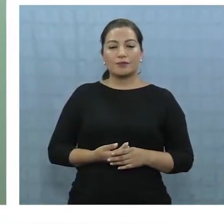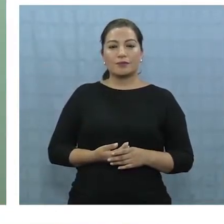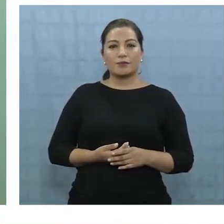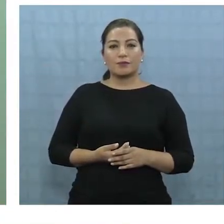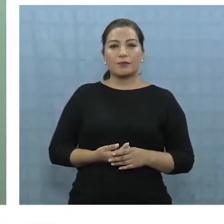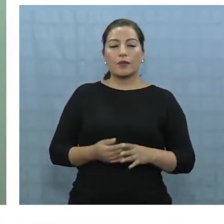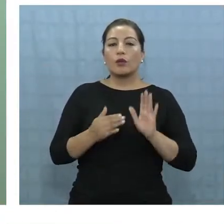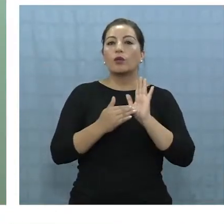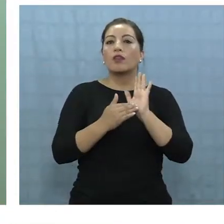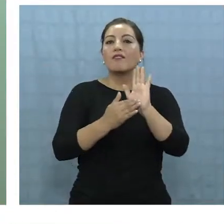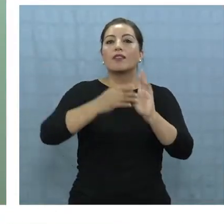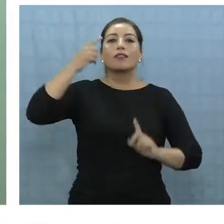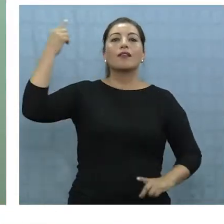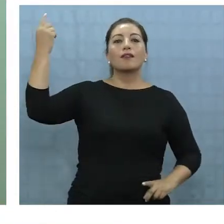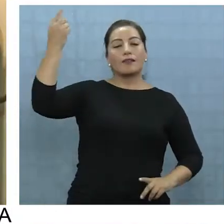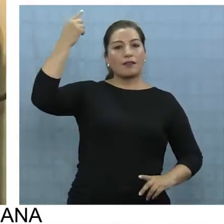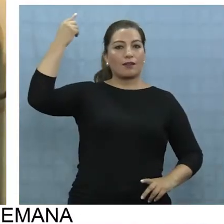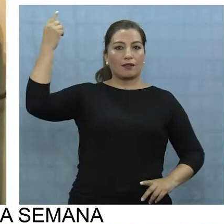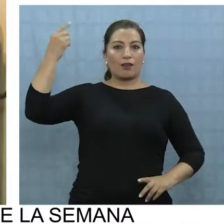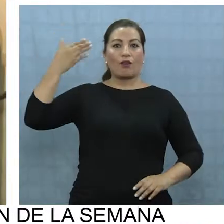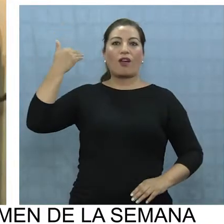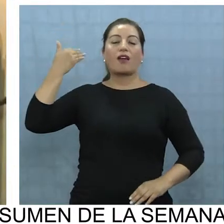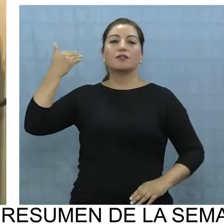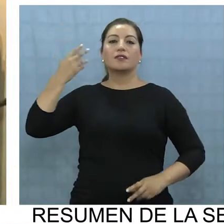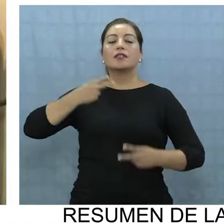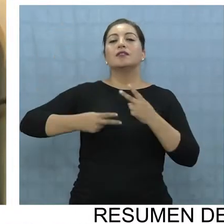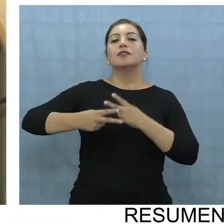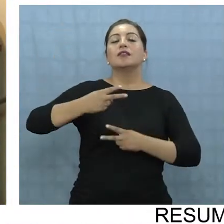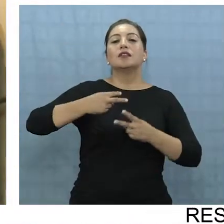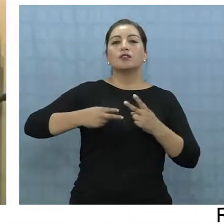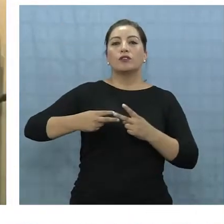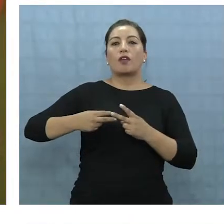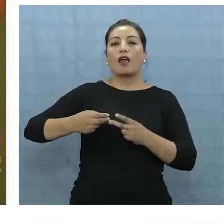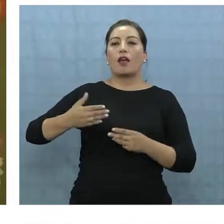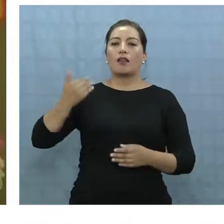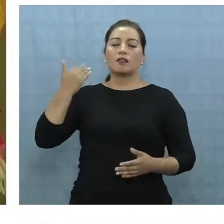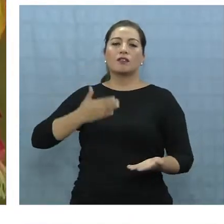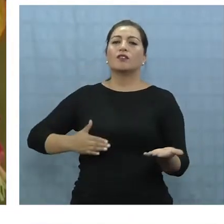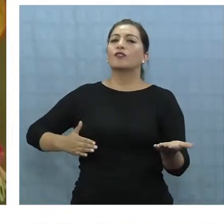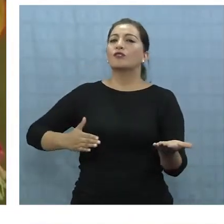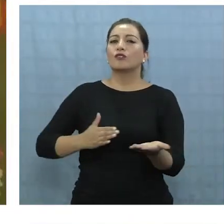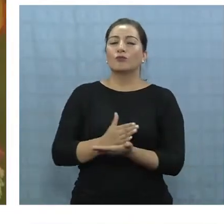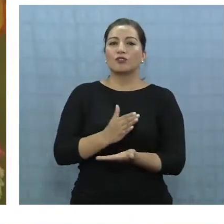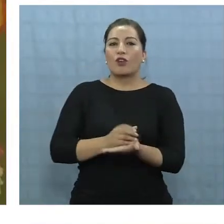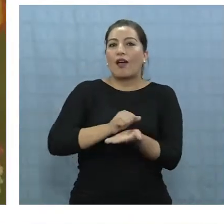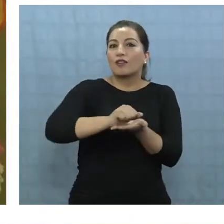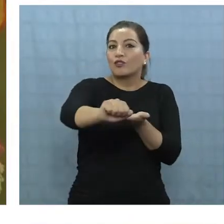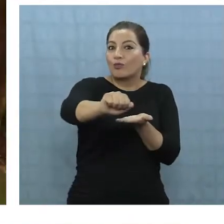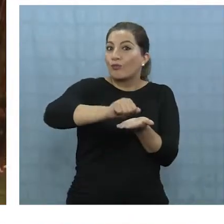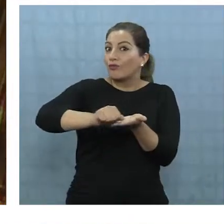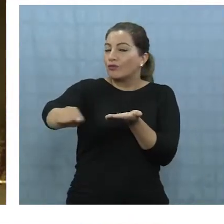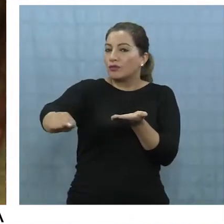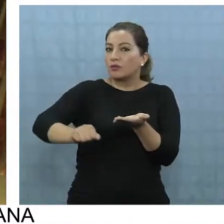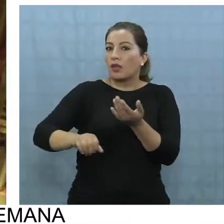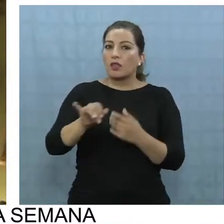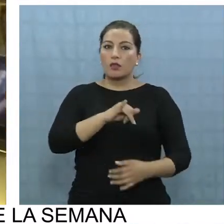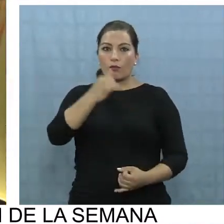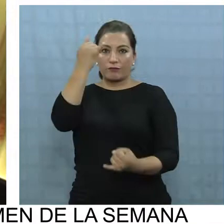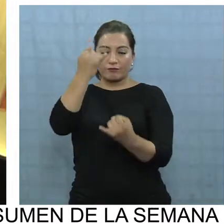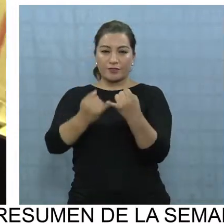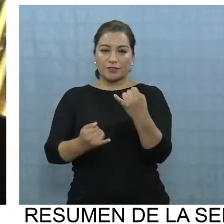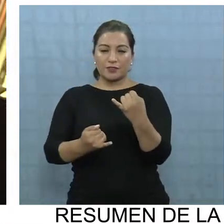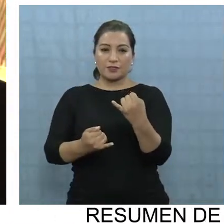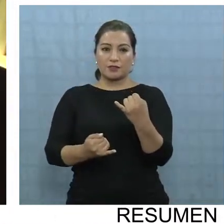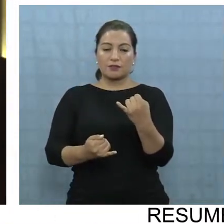entregamos una vista general de lo que fue la provincia desde los orígenes, desde el origen antropológico. Y después terminamos